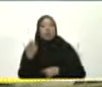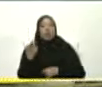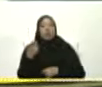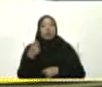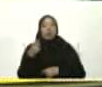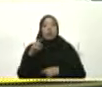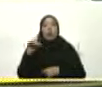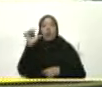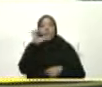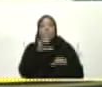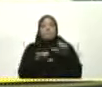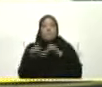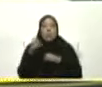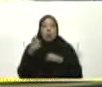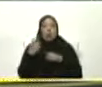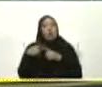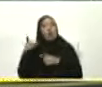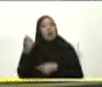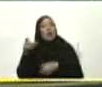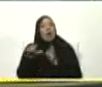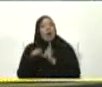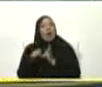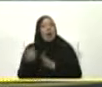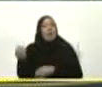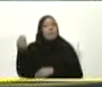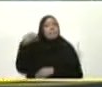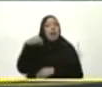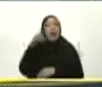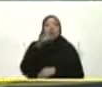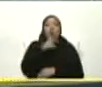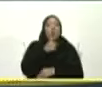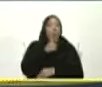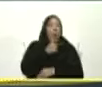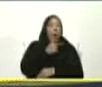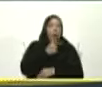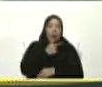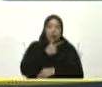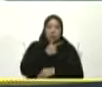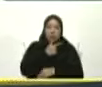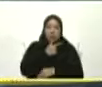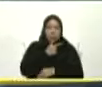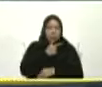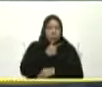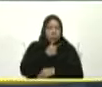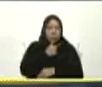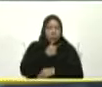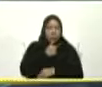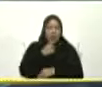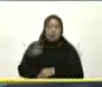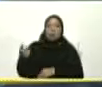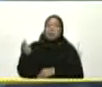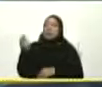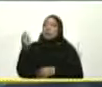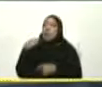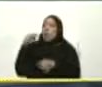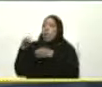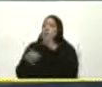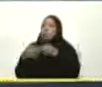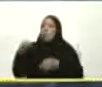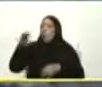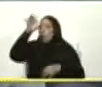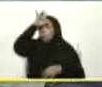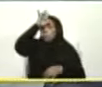bioanálisis Bioanálisis No hay más nada No No, no, no También está Pero si él no habla Ah